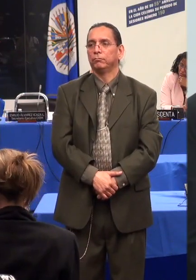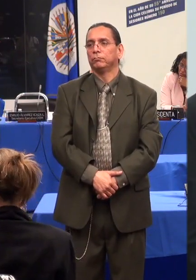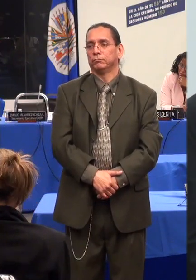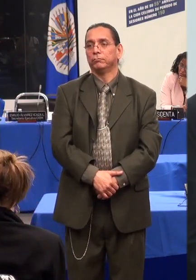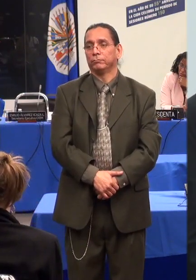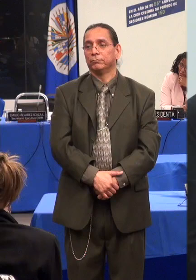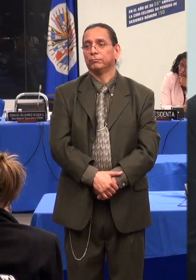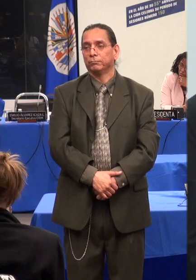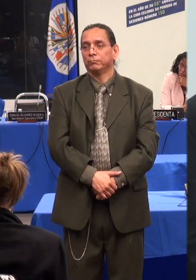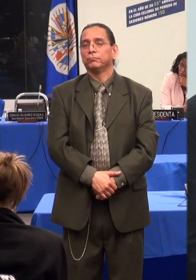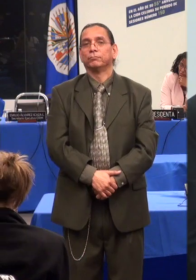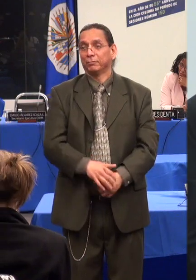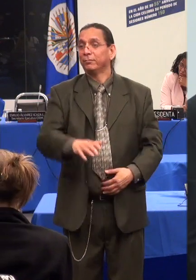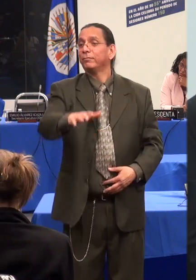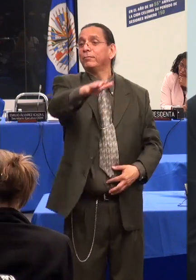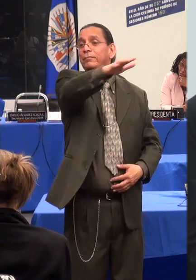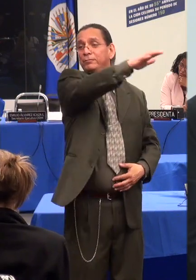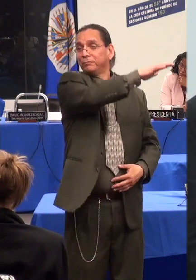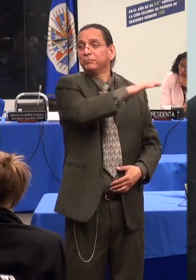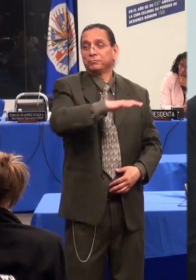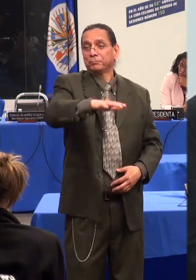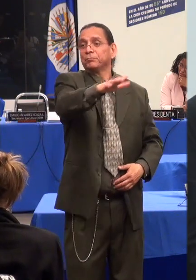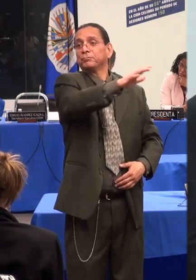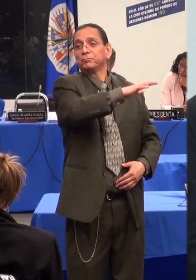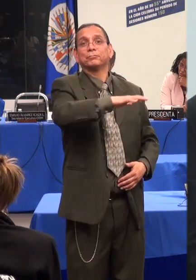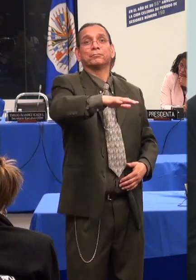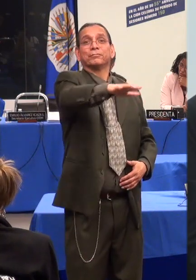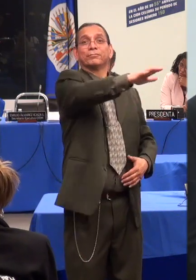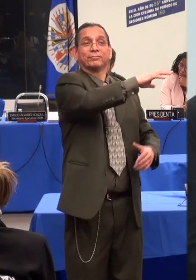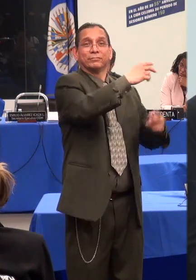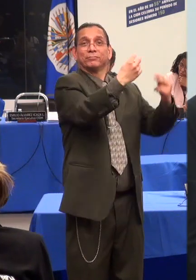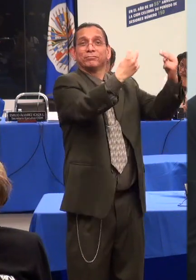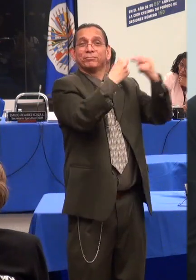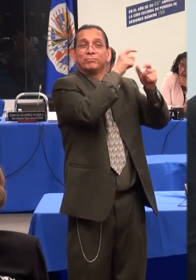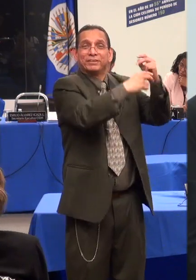impide que me pueda sentir parte integral de la sociedad.